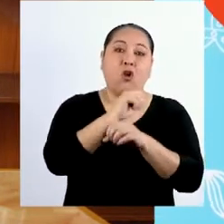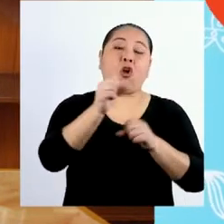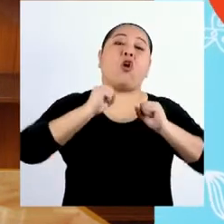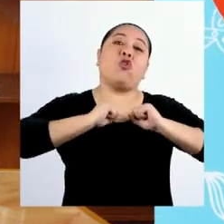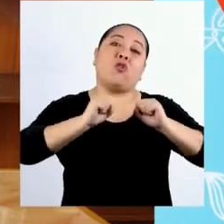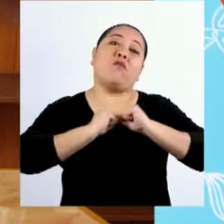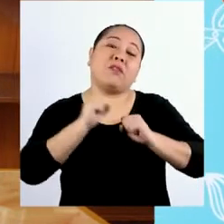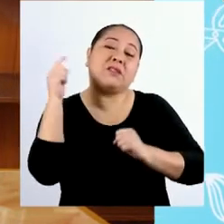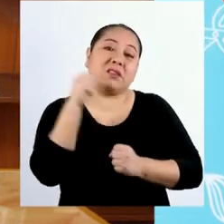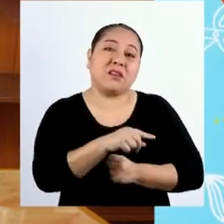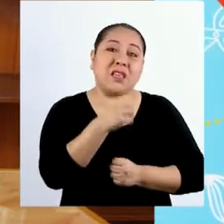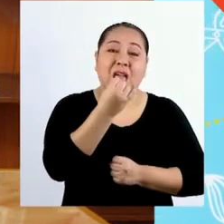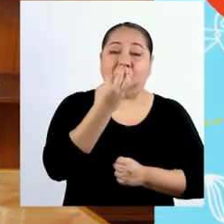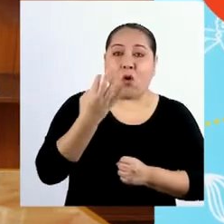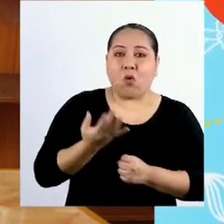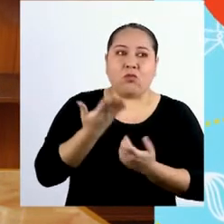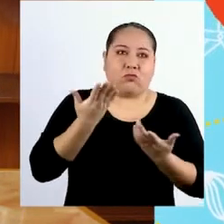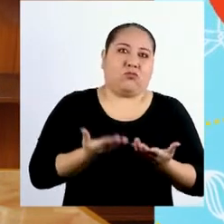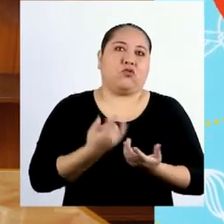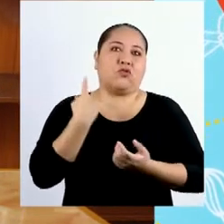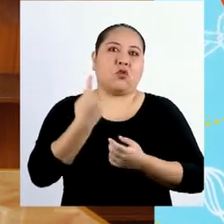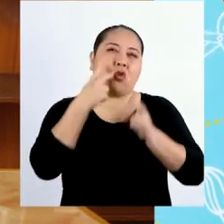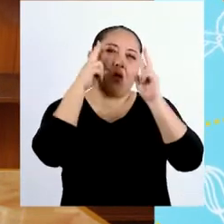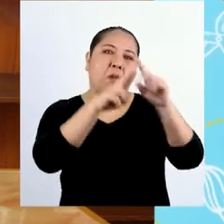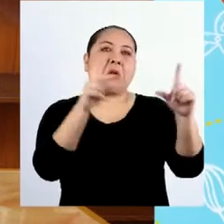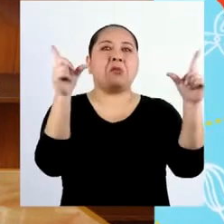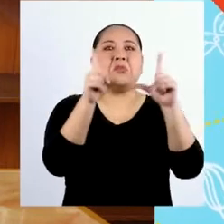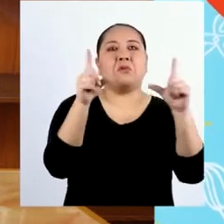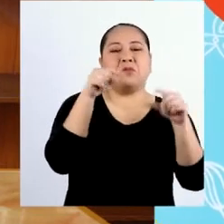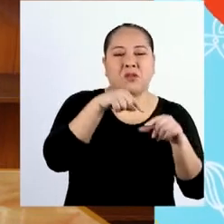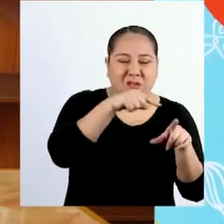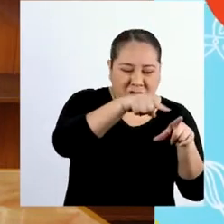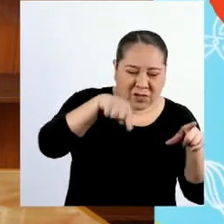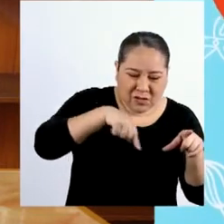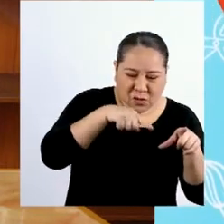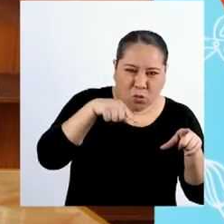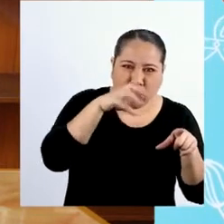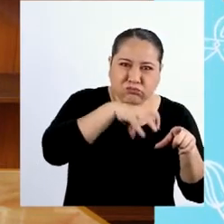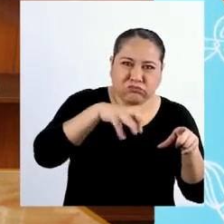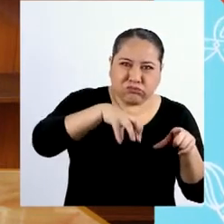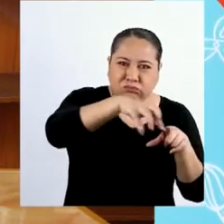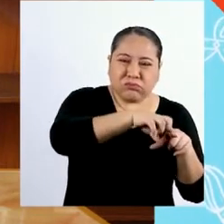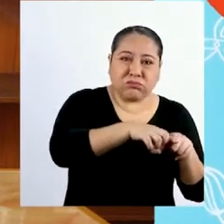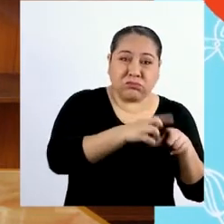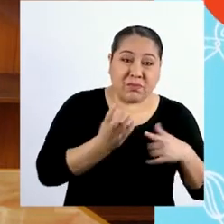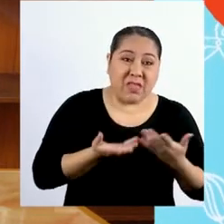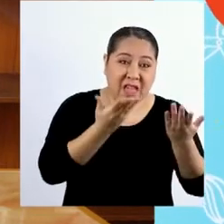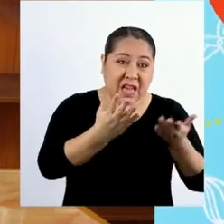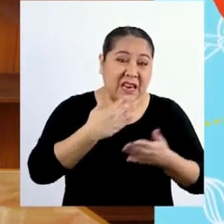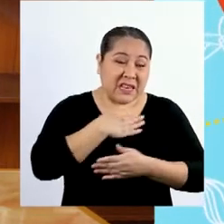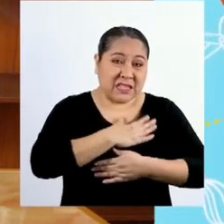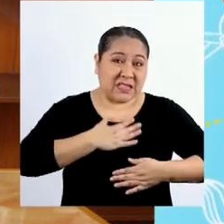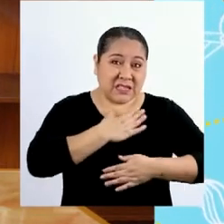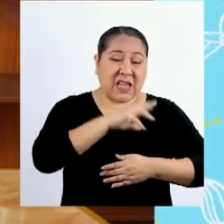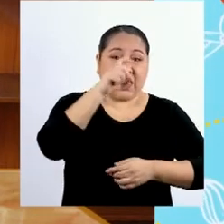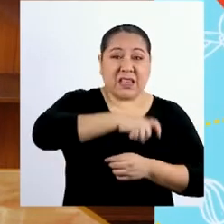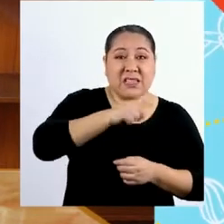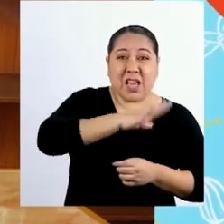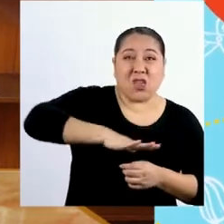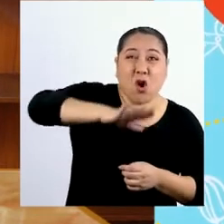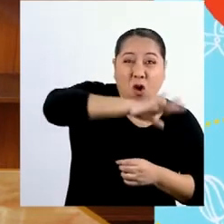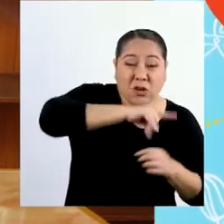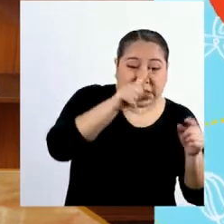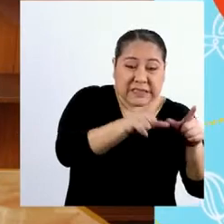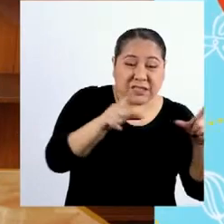ejercicio físico y algunos simplemente ver la televisión. Satisfacer las necesidades de todos en ese